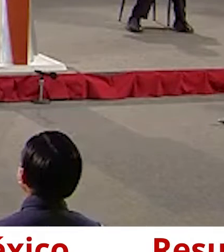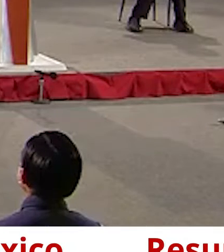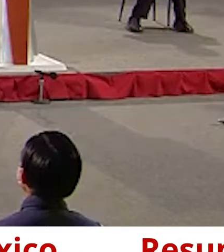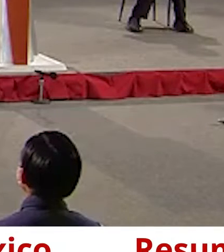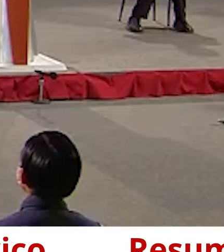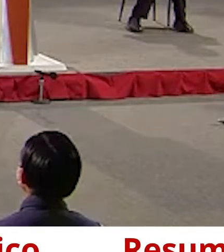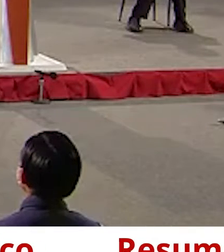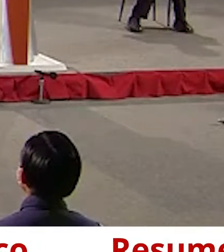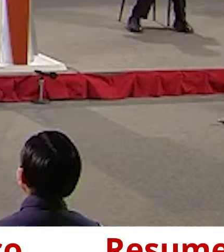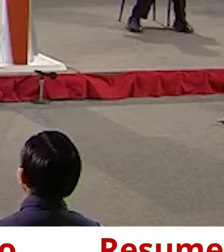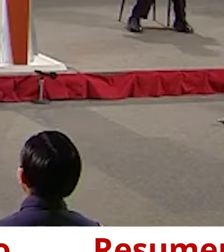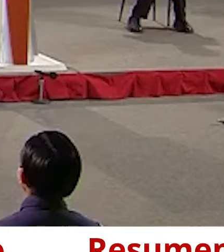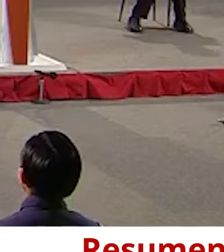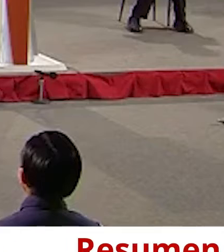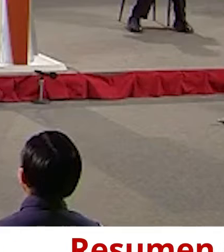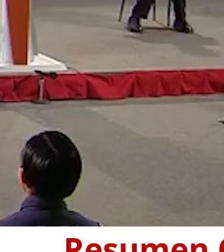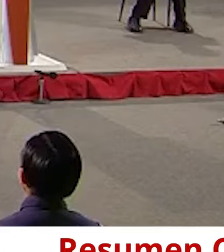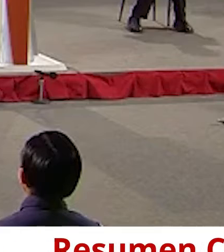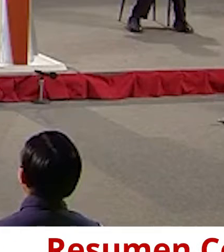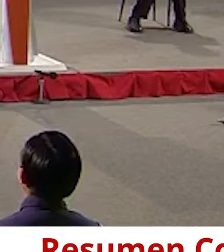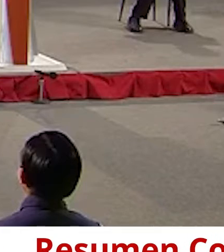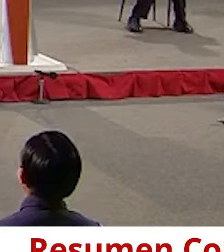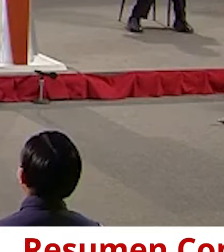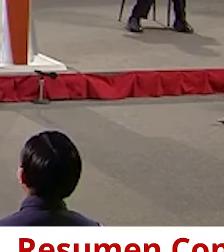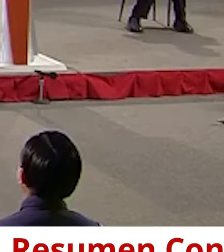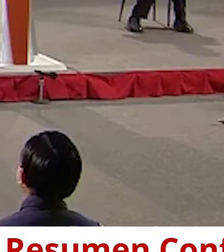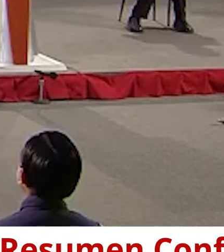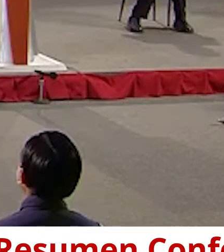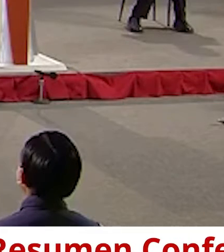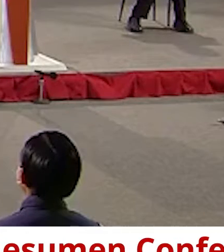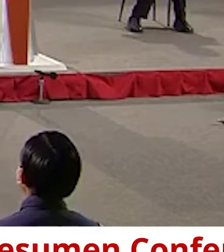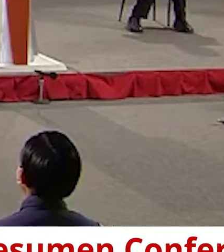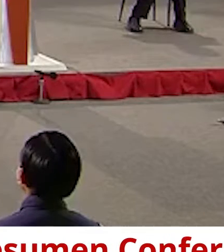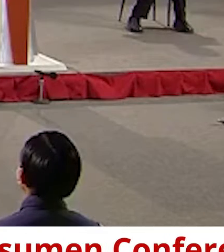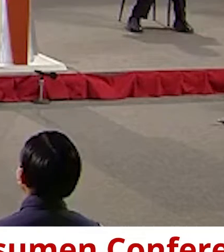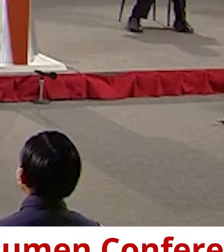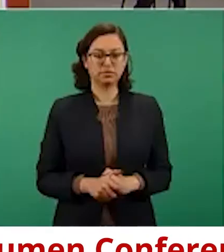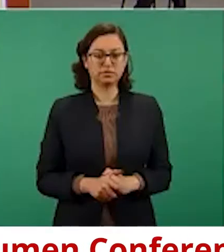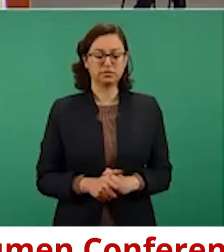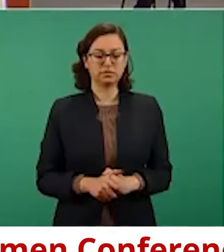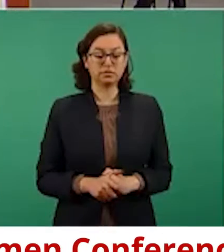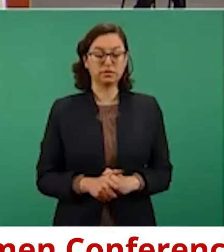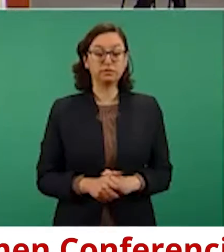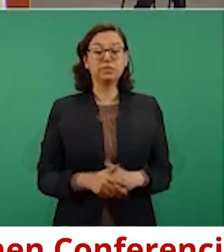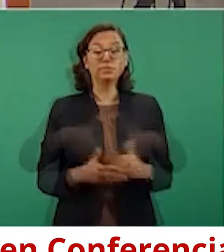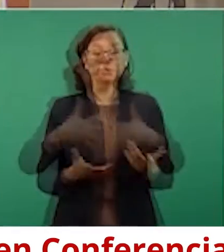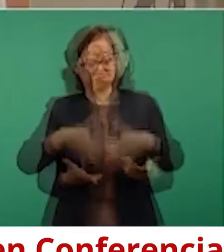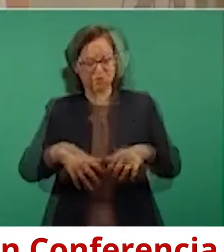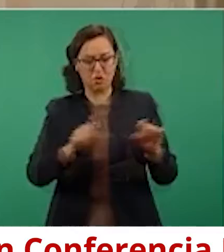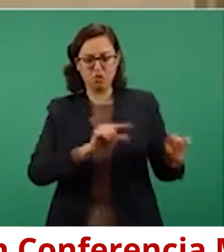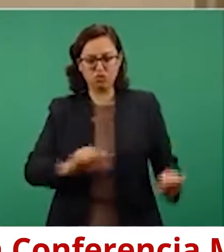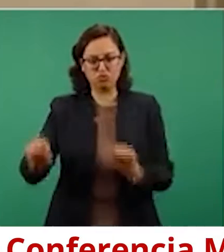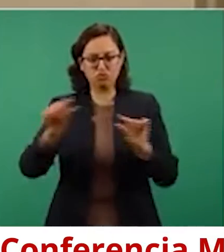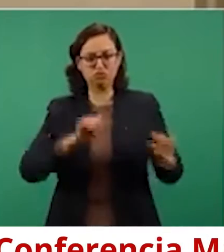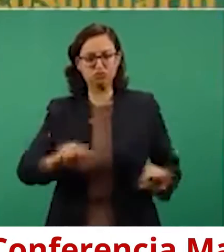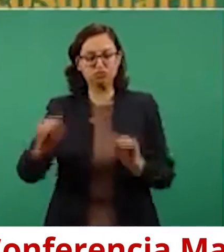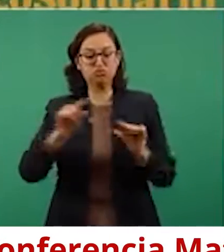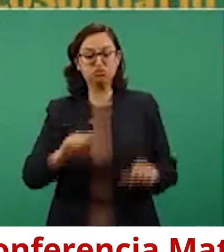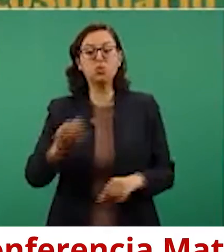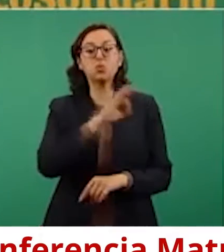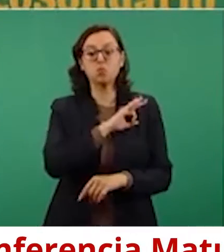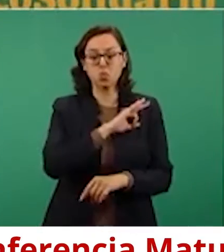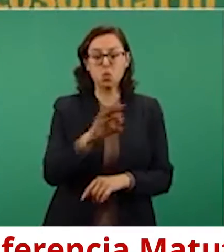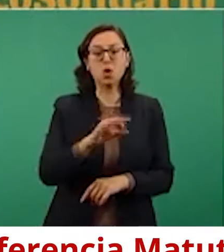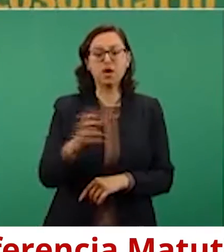dosis, con lo que habíamos recibido 2 millones antes, ya tenemos 5 millones de dosis de cancino en México. México tiene que